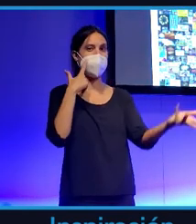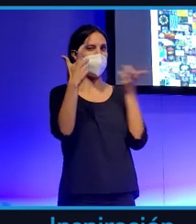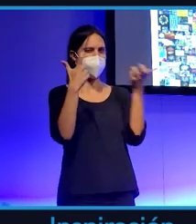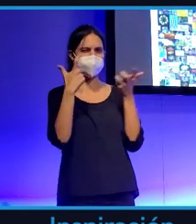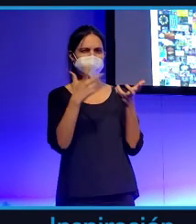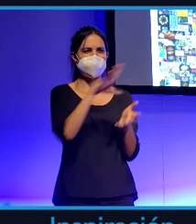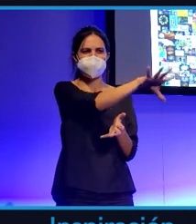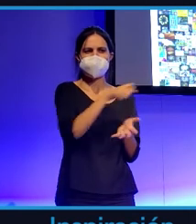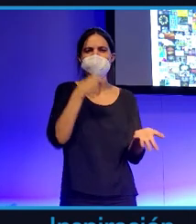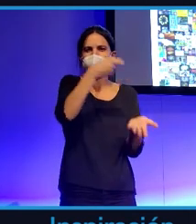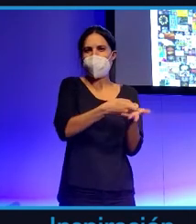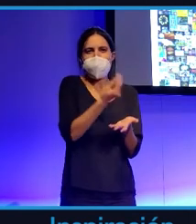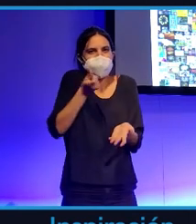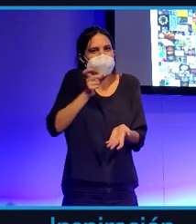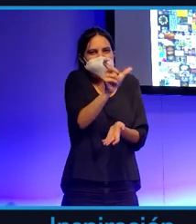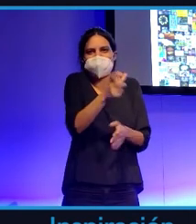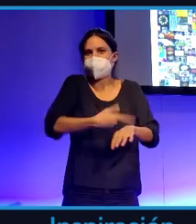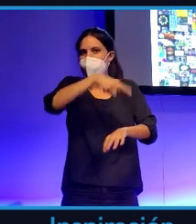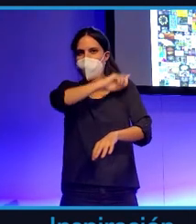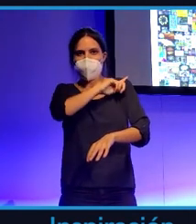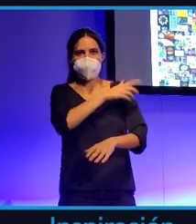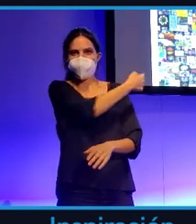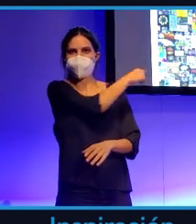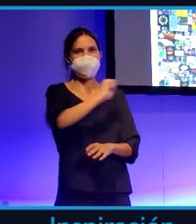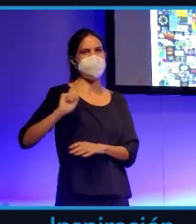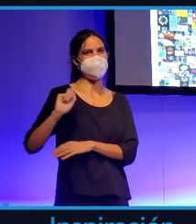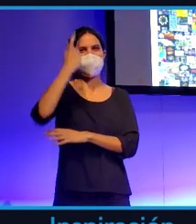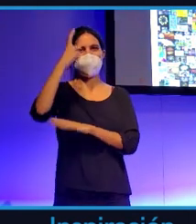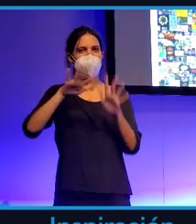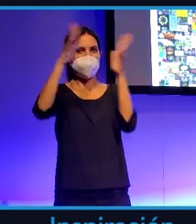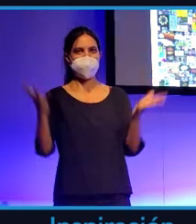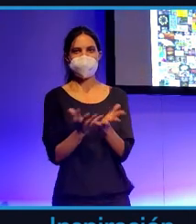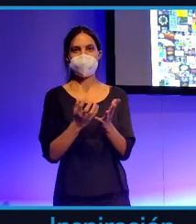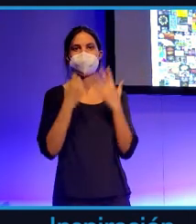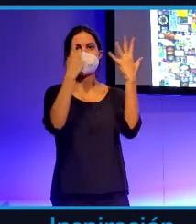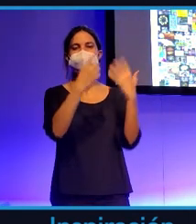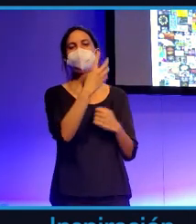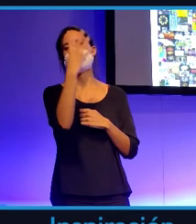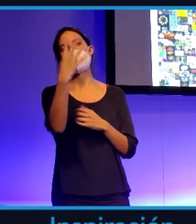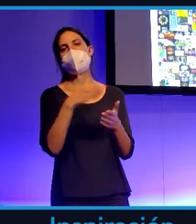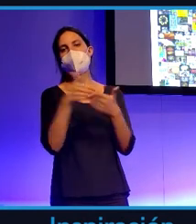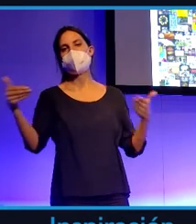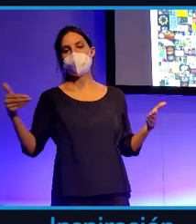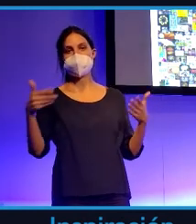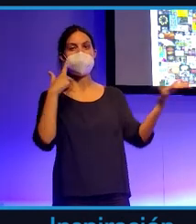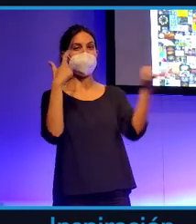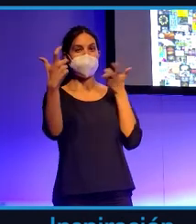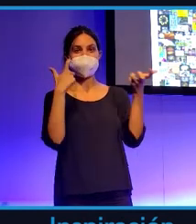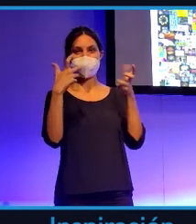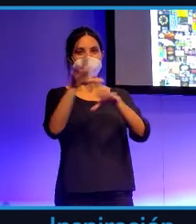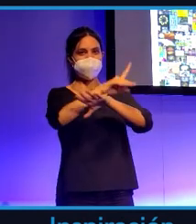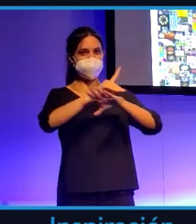a precios exageradísimos. Este es un récord mundial, 69 millones por una obra de arte digital.